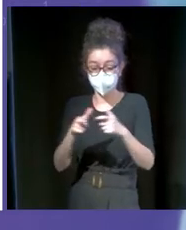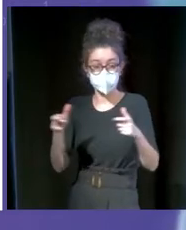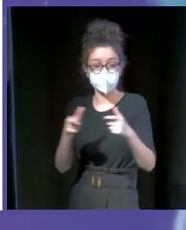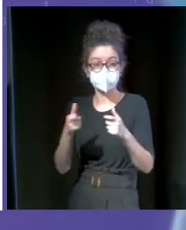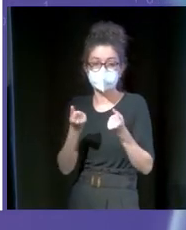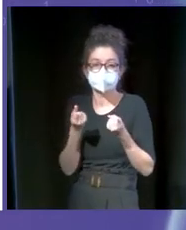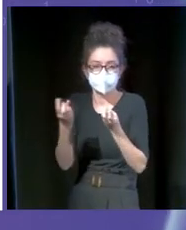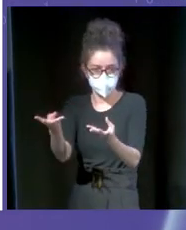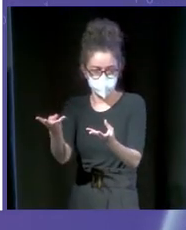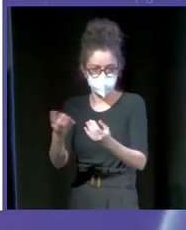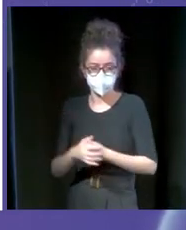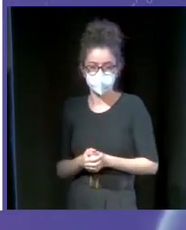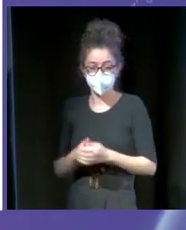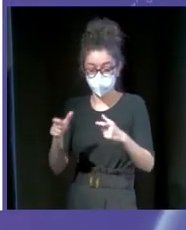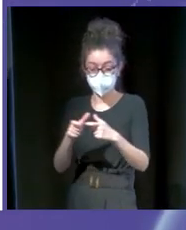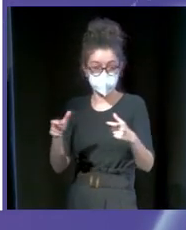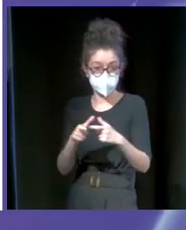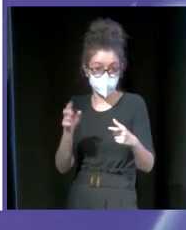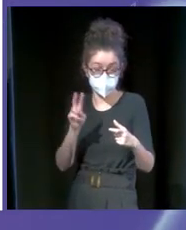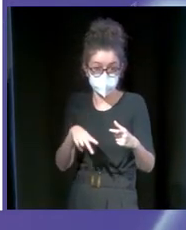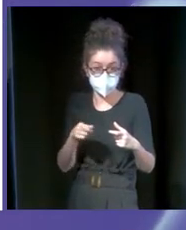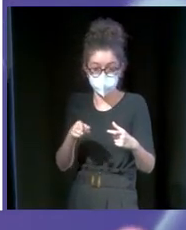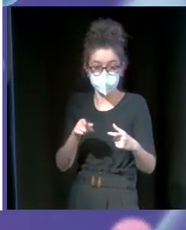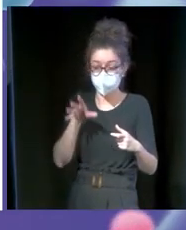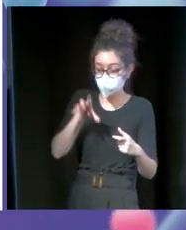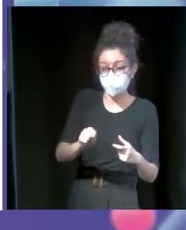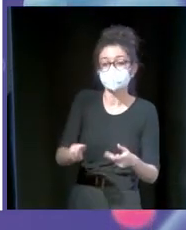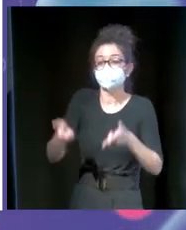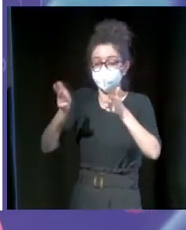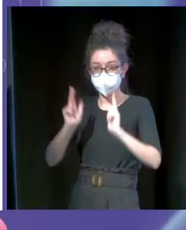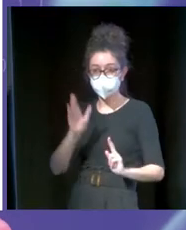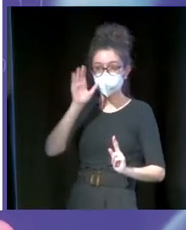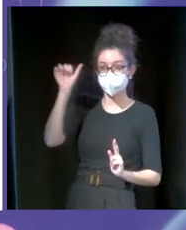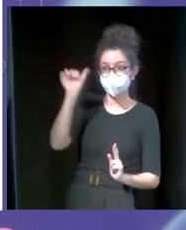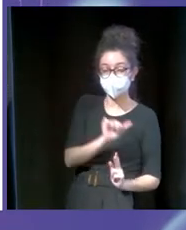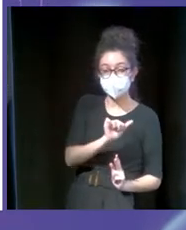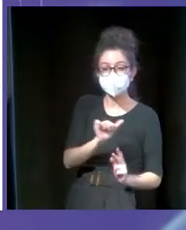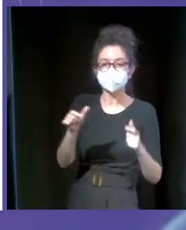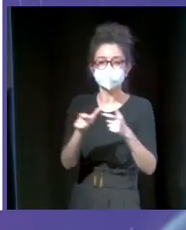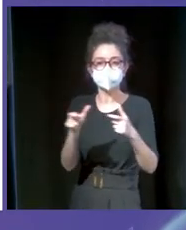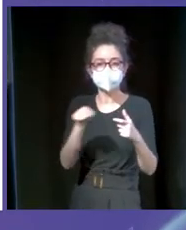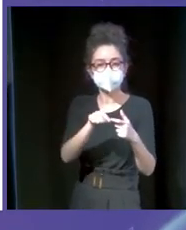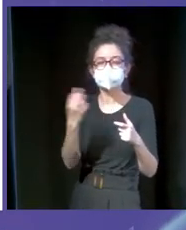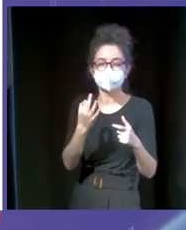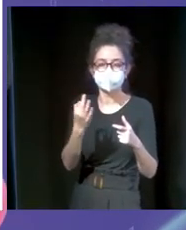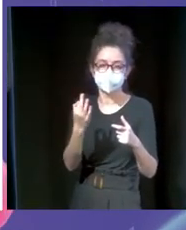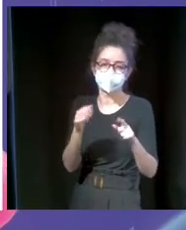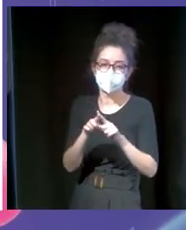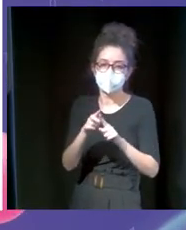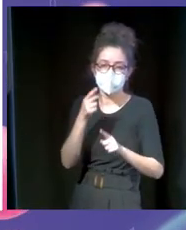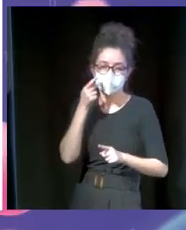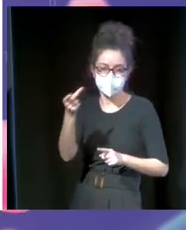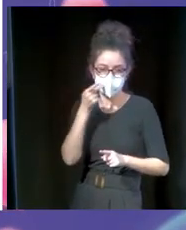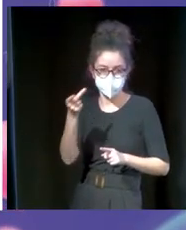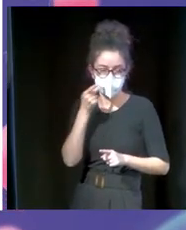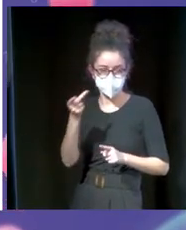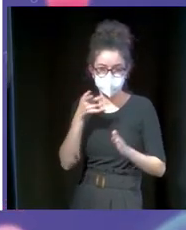Para nosotros los tickets, evidentemente es un ticket, tú vas, te sientas, es una persona, pero para nosotros los tickets se nos convierten en visitas. Y las visitas se nos